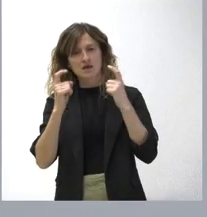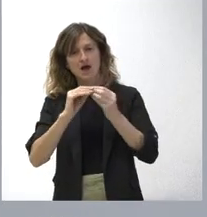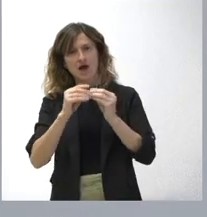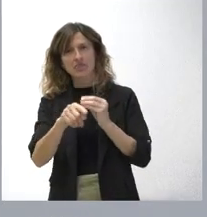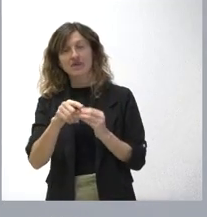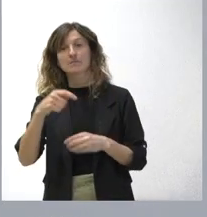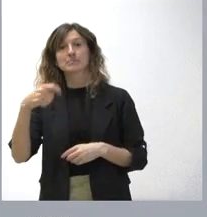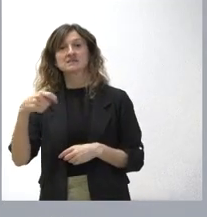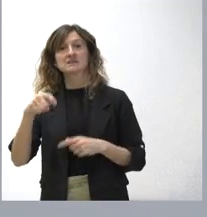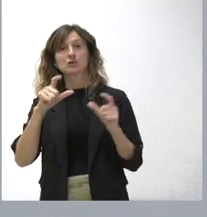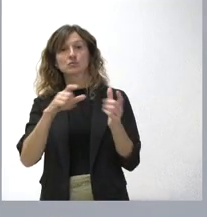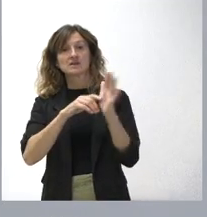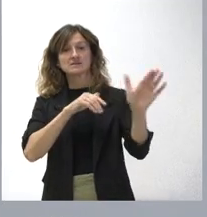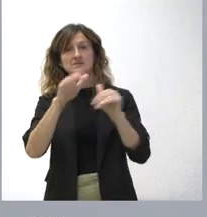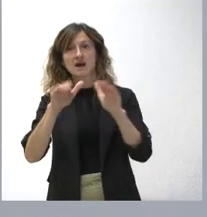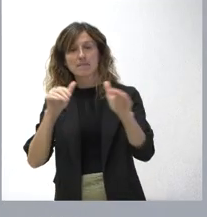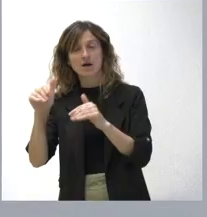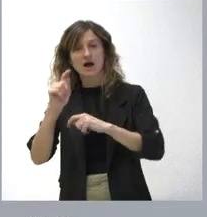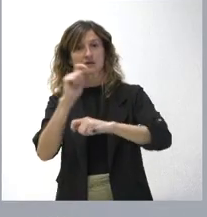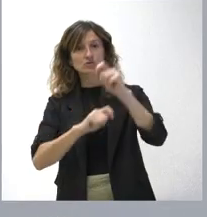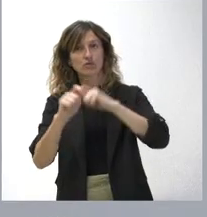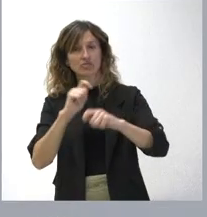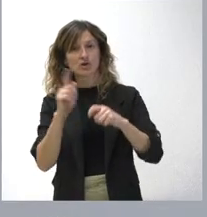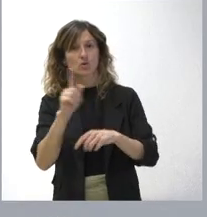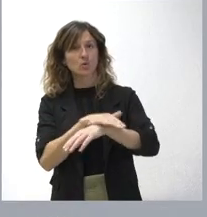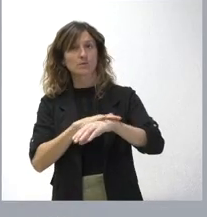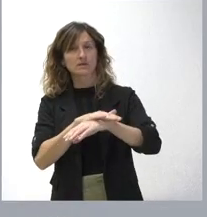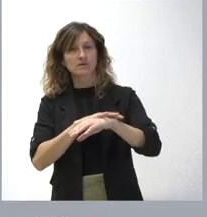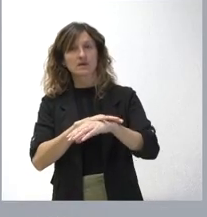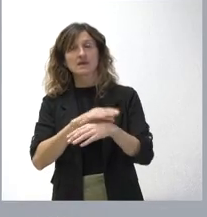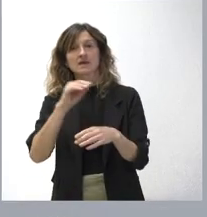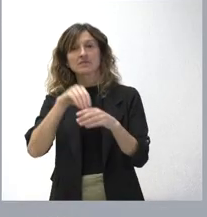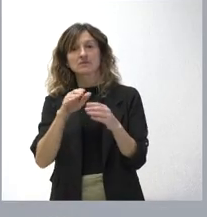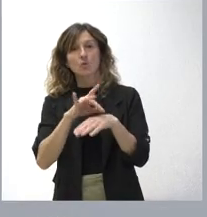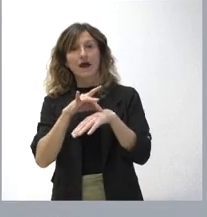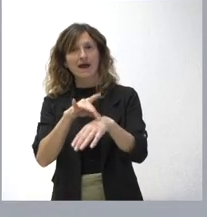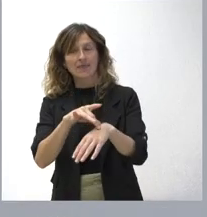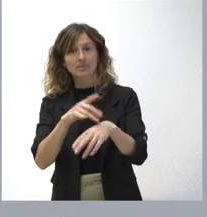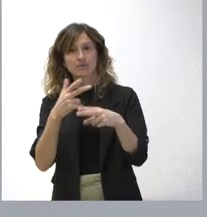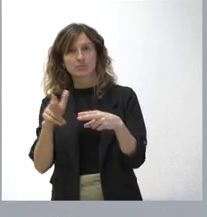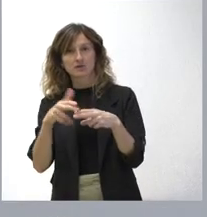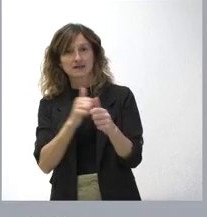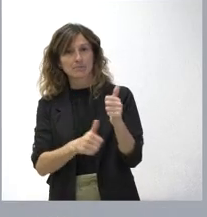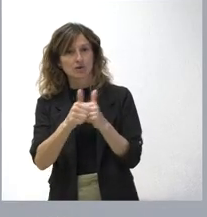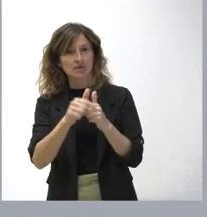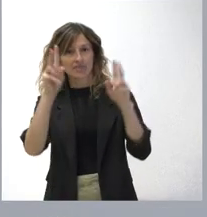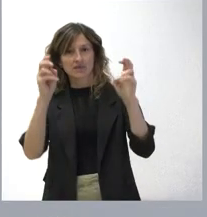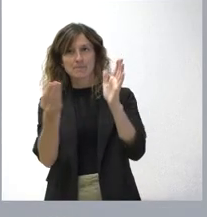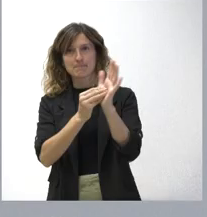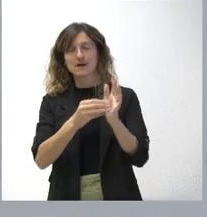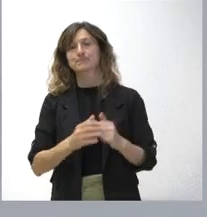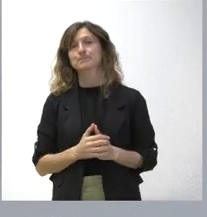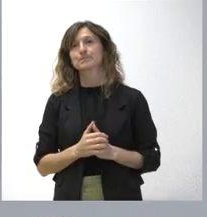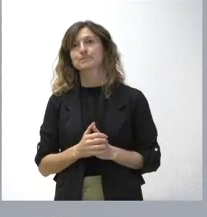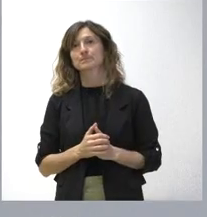Junta convocó a las organizaciones no gubernamentales e incluido dentro de la agenda política de la Junta de Castilla este tema como prioritario. Uno de los aspectos que